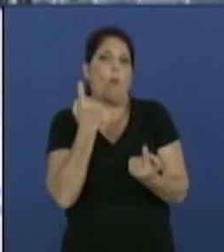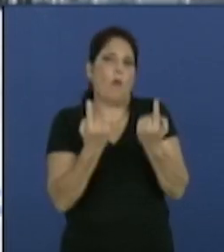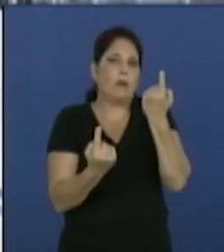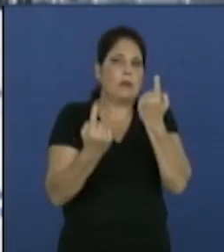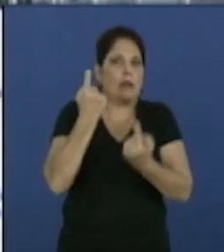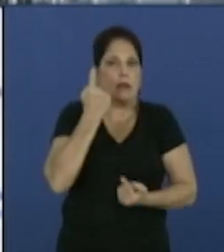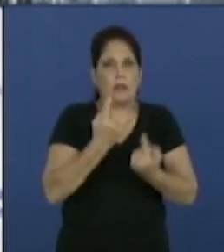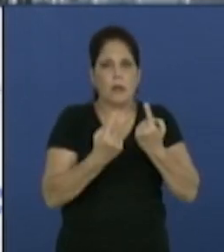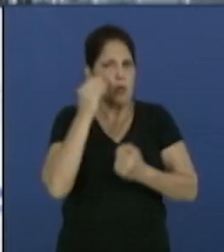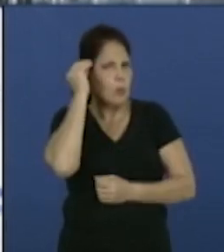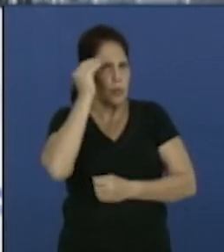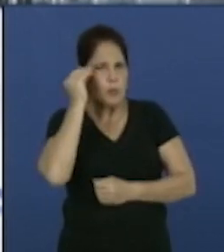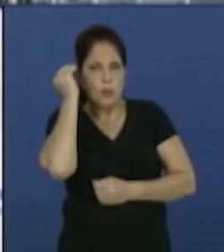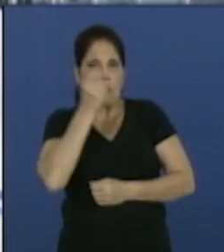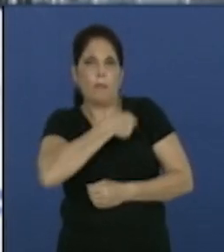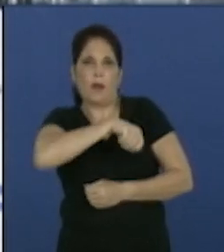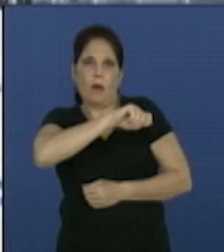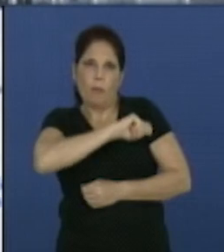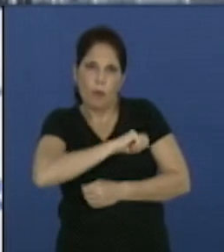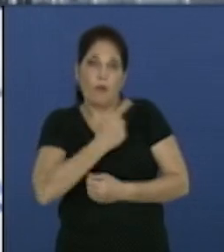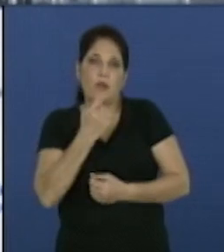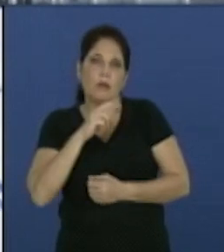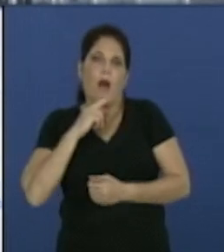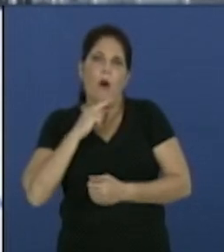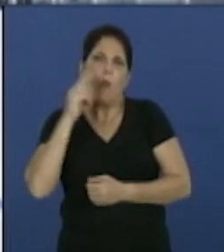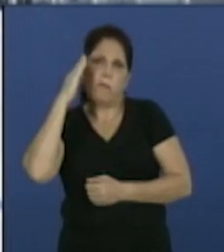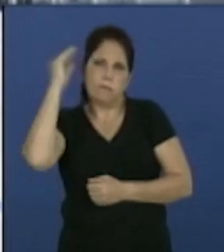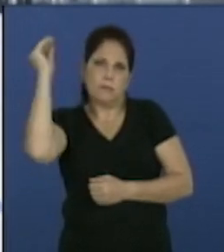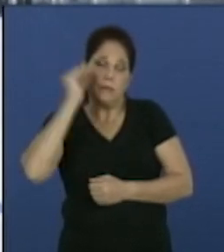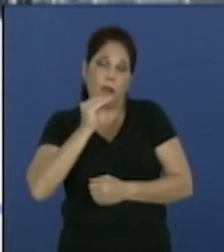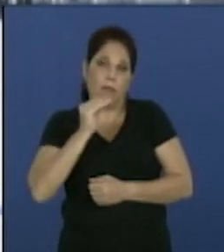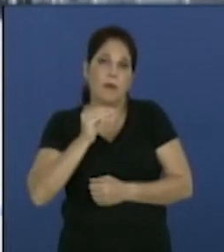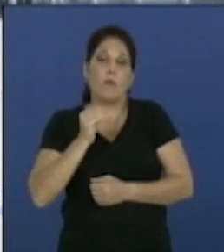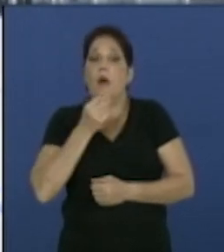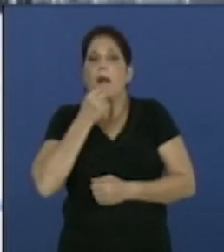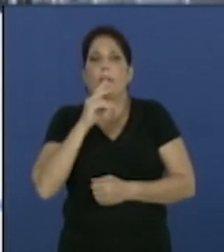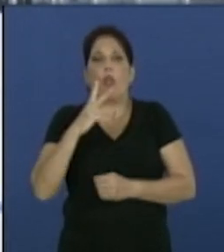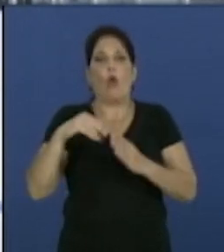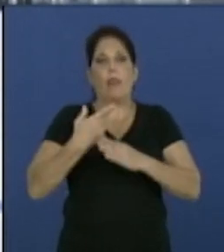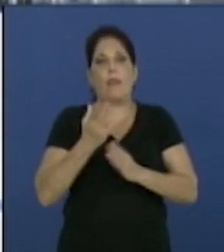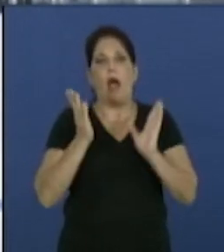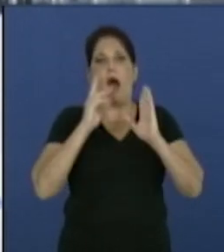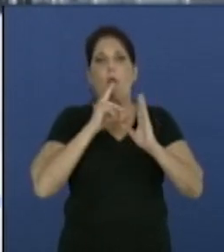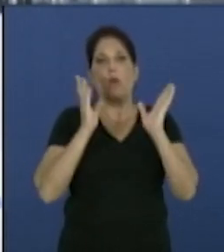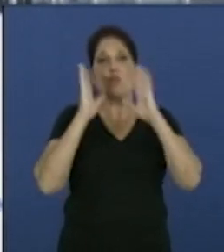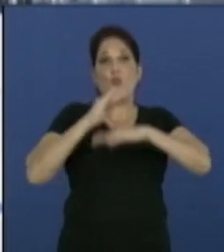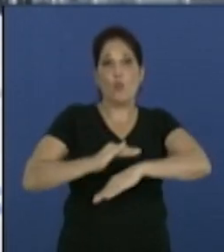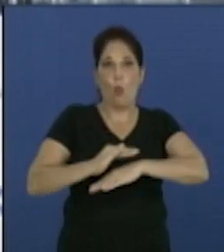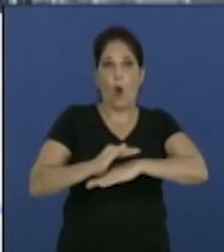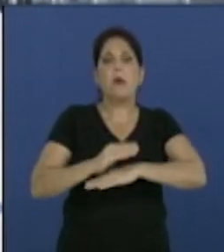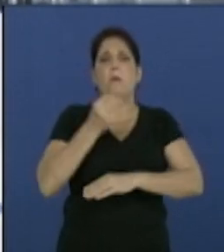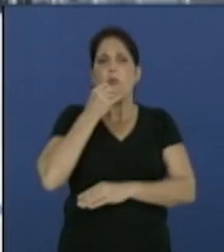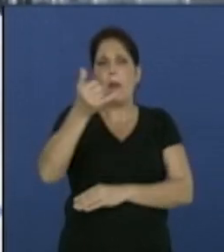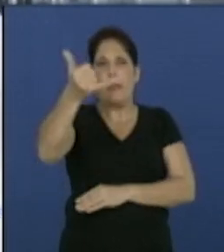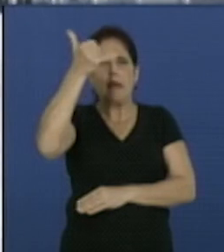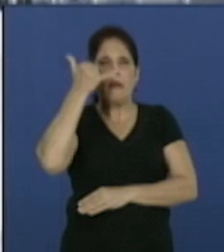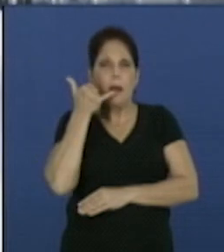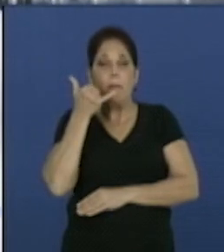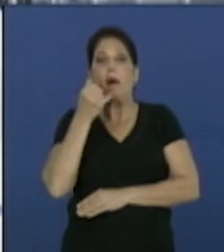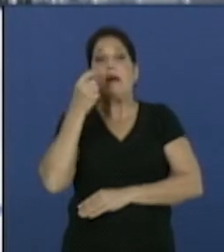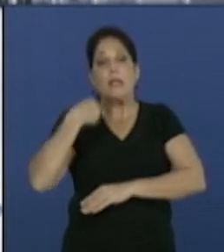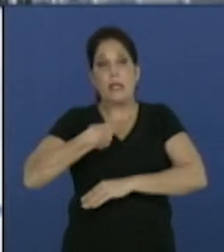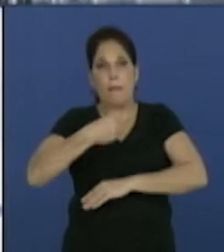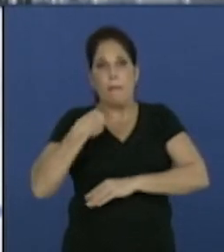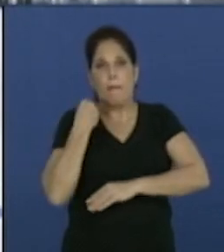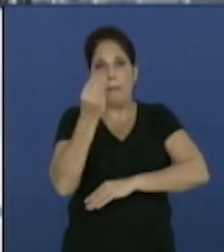con las pipas, tratando de que siempre la población, aunque se extienda un poquito más el servicio, en el ciclo, también por pipas pueda recibir